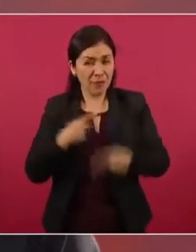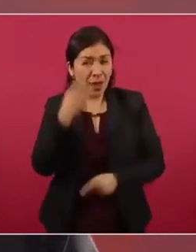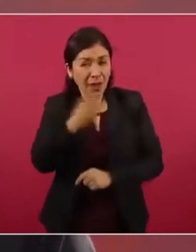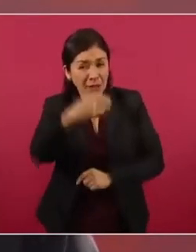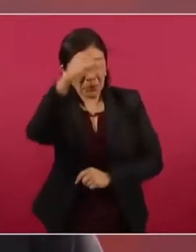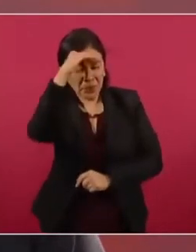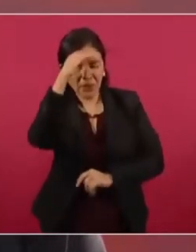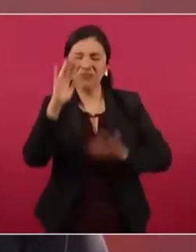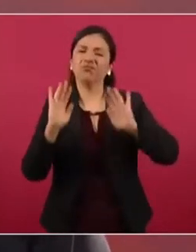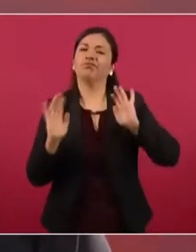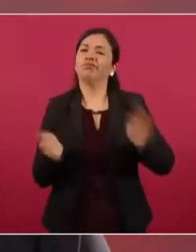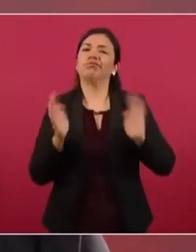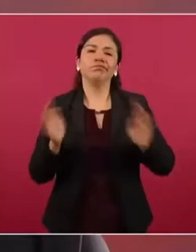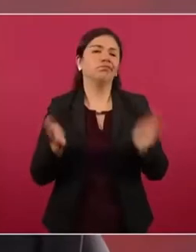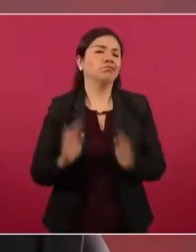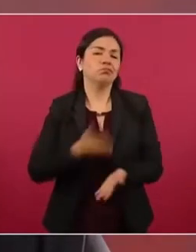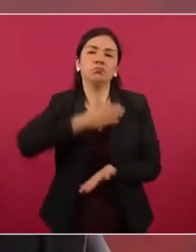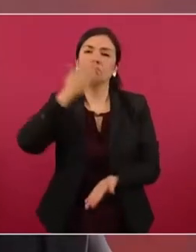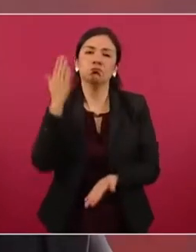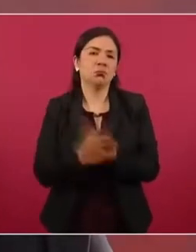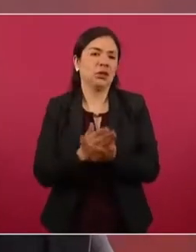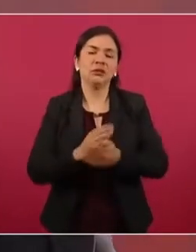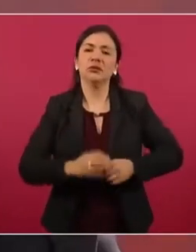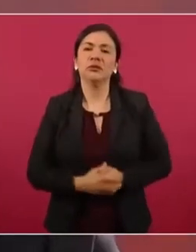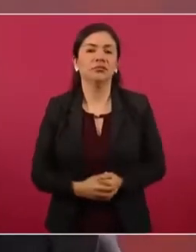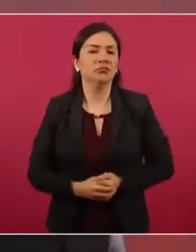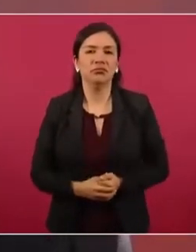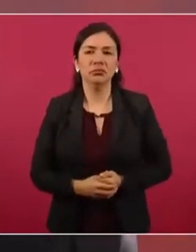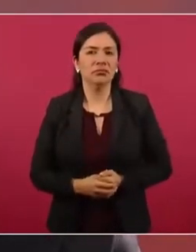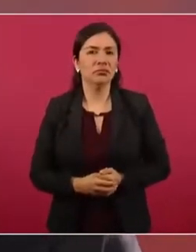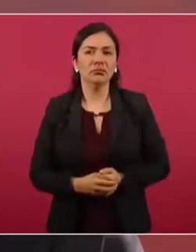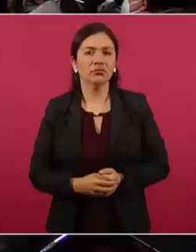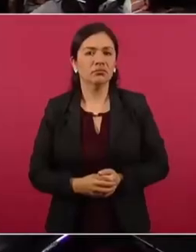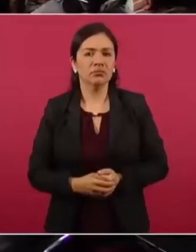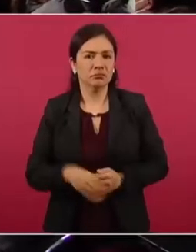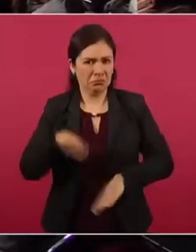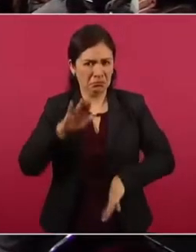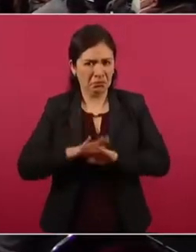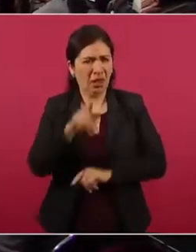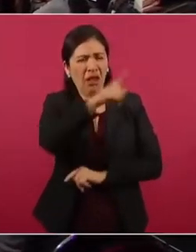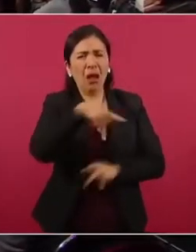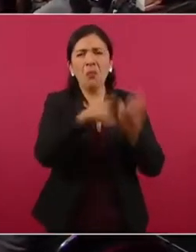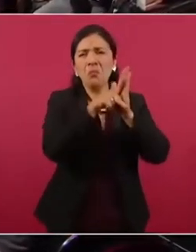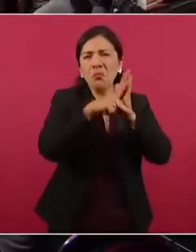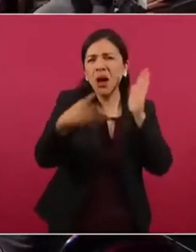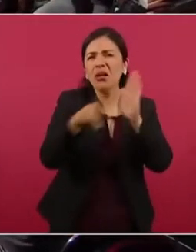basta con los medios de información,